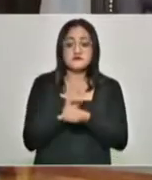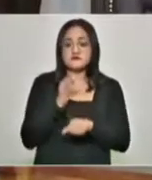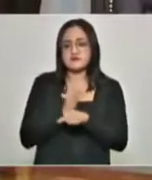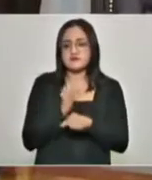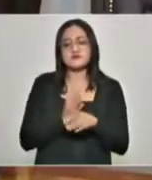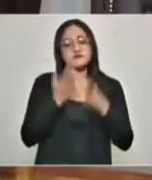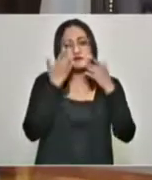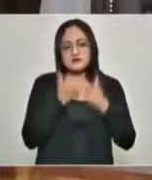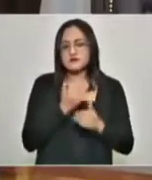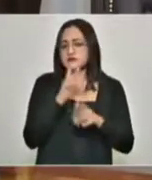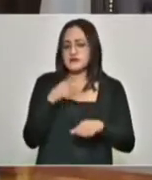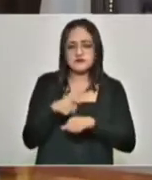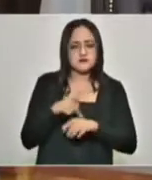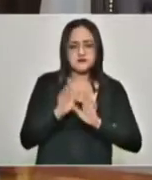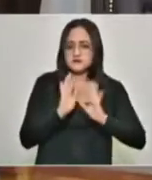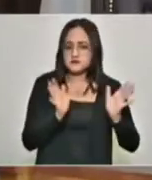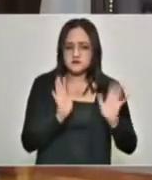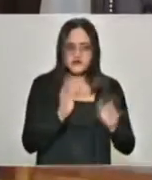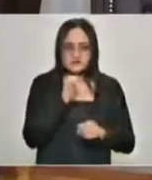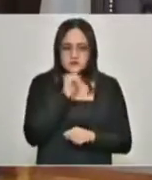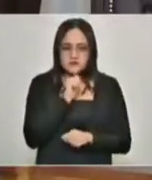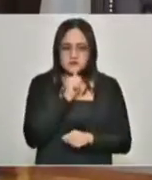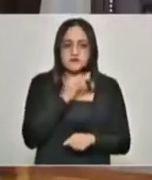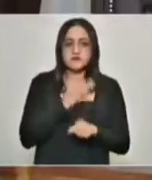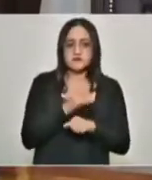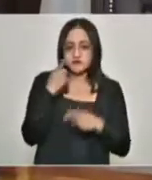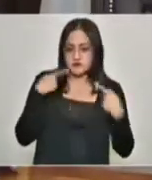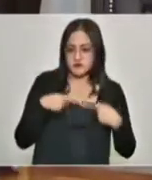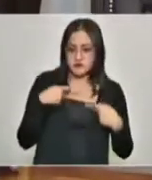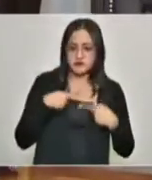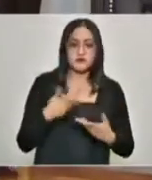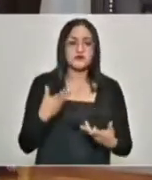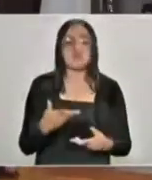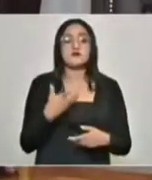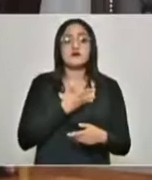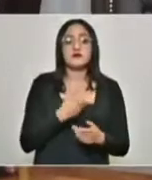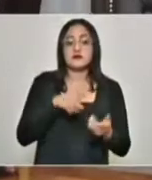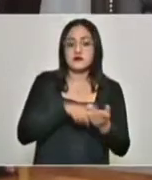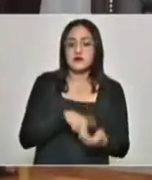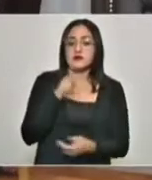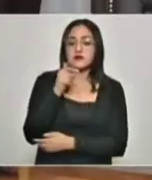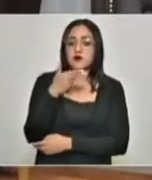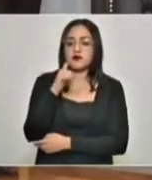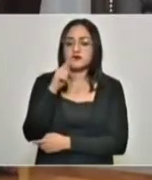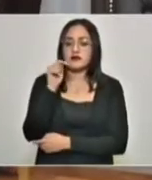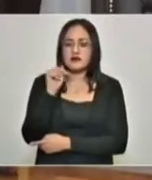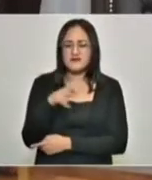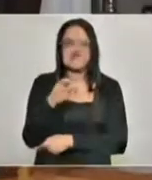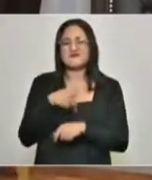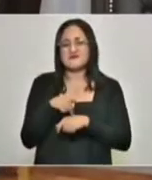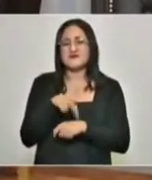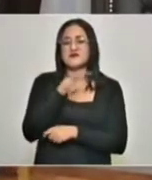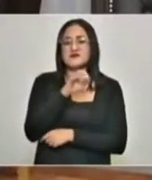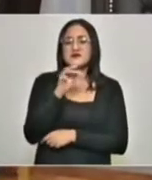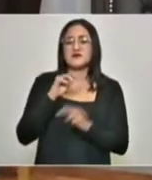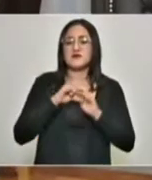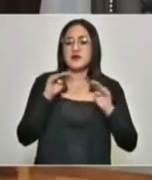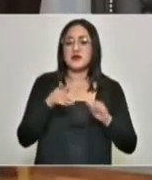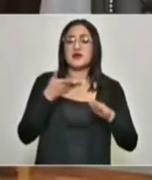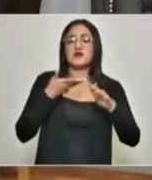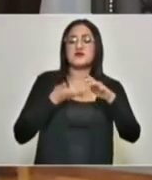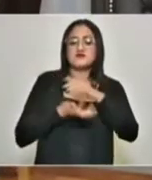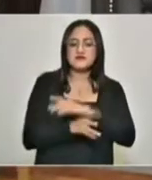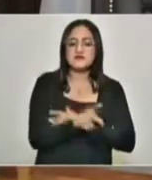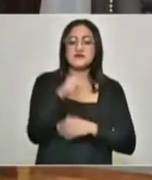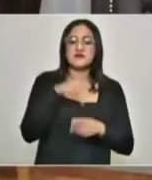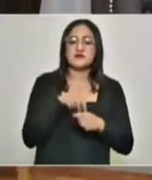no representan ningún riesgo para la población. Tenemos afectaciones en Pahuatlán de 250 metros de tubería